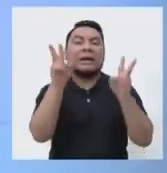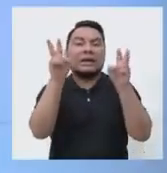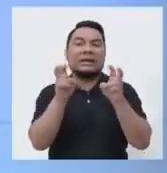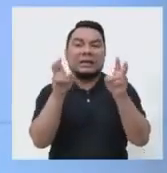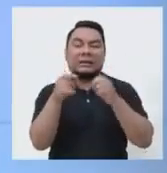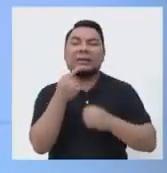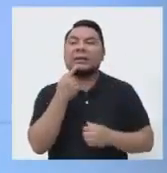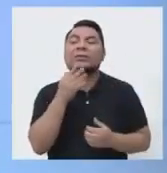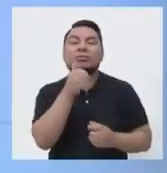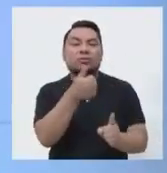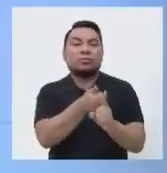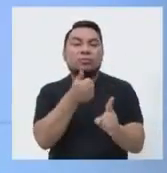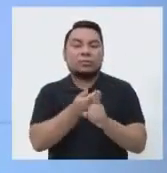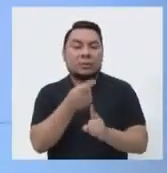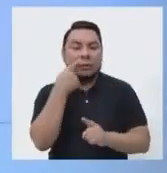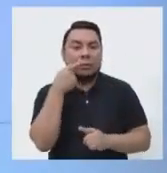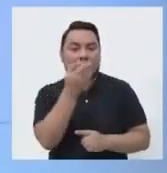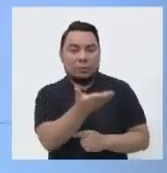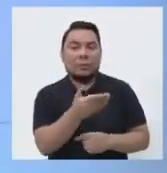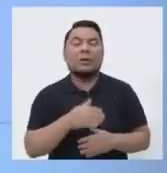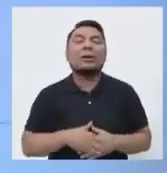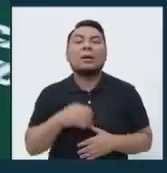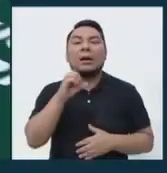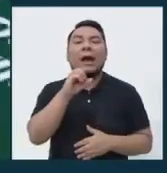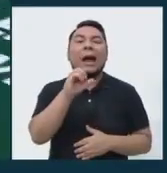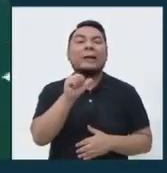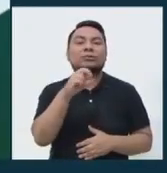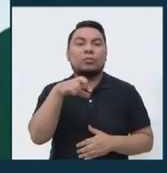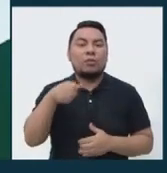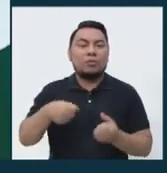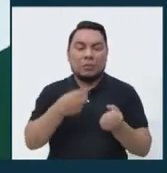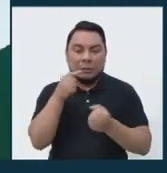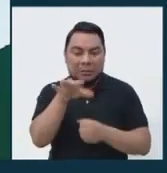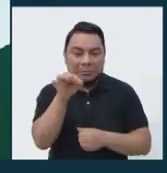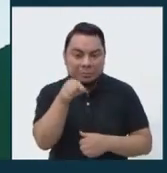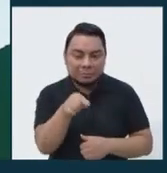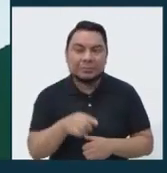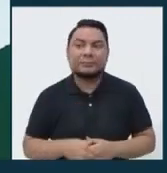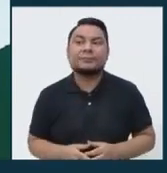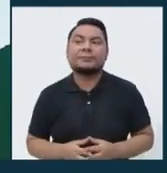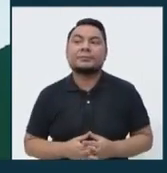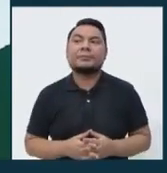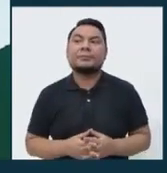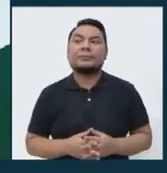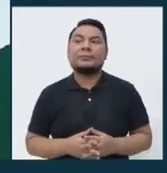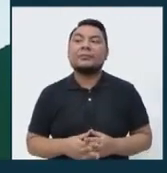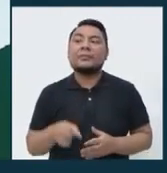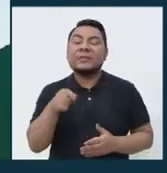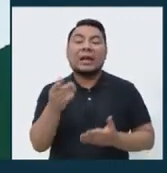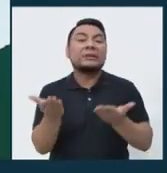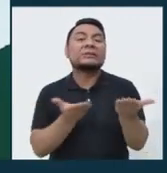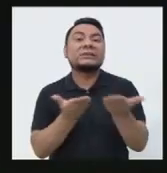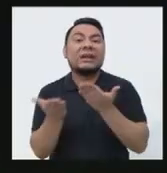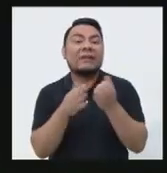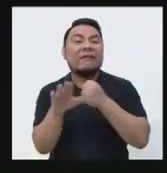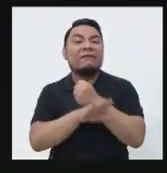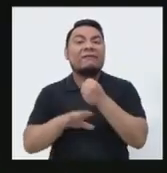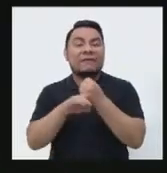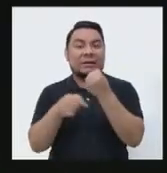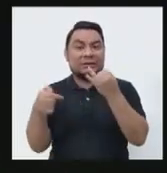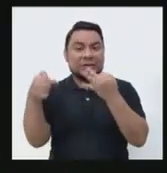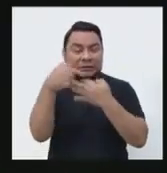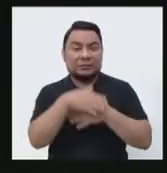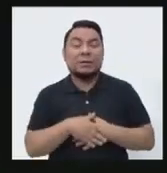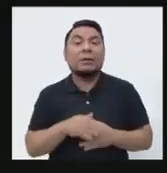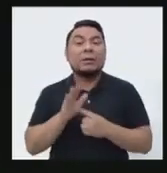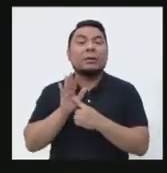le va a corresponder al candidato de Acción Popular. Es servicios básicos. Van a